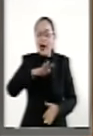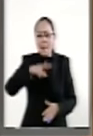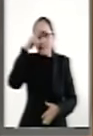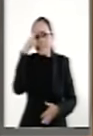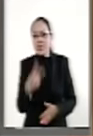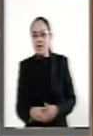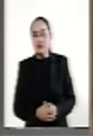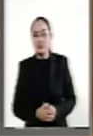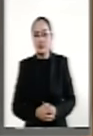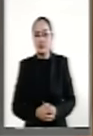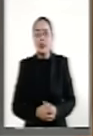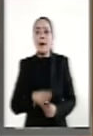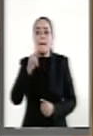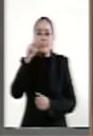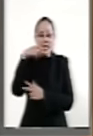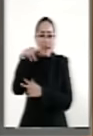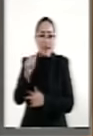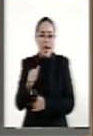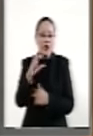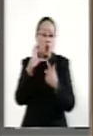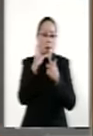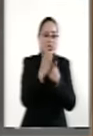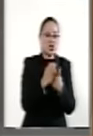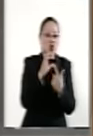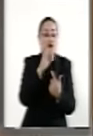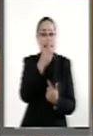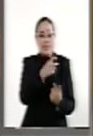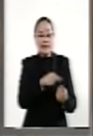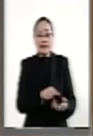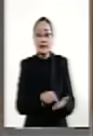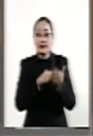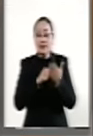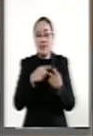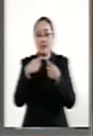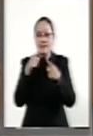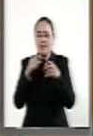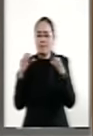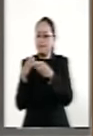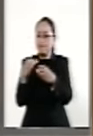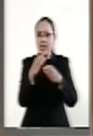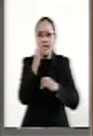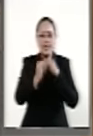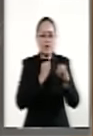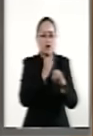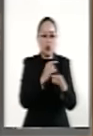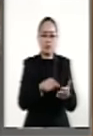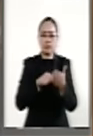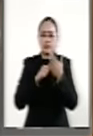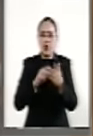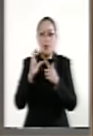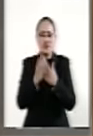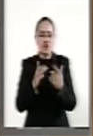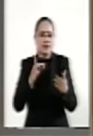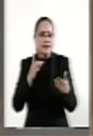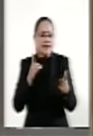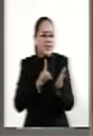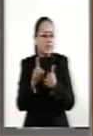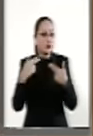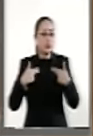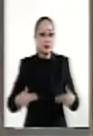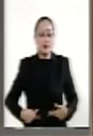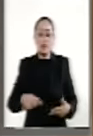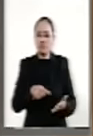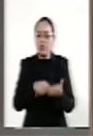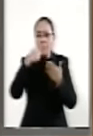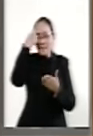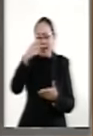Peña, la Comisión Interamericana, junto con los organismos internacionales, con la Comisión de Derechos Humanos, están